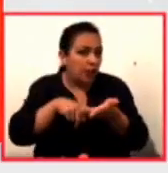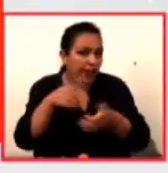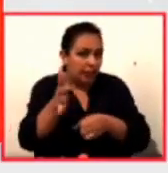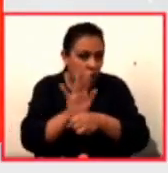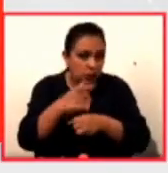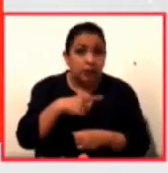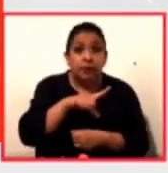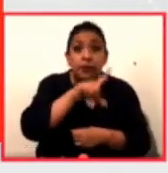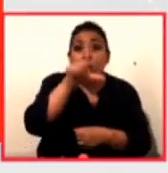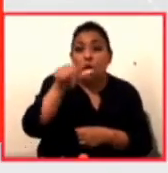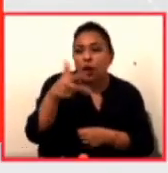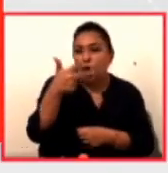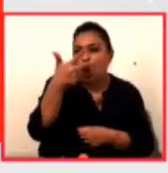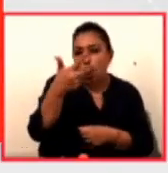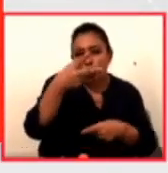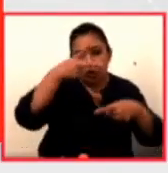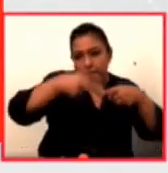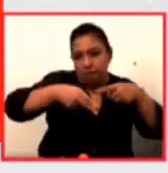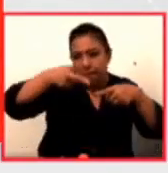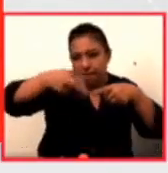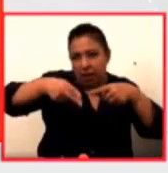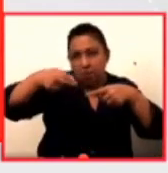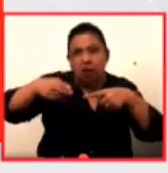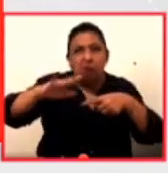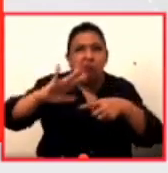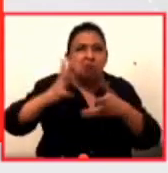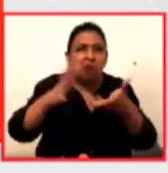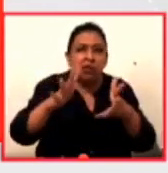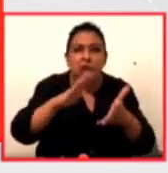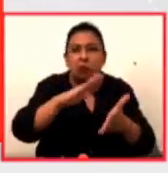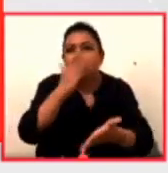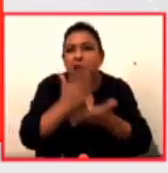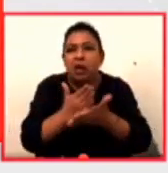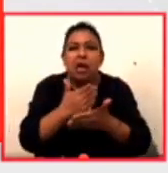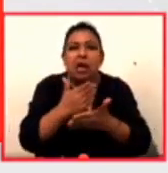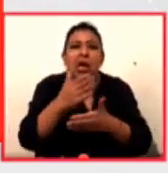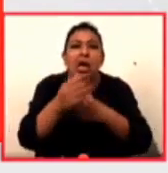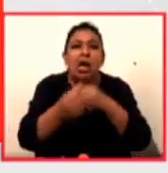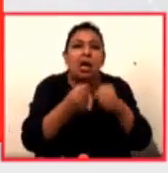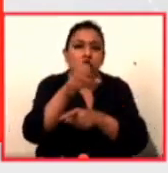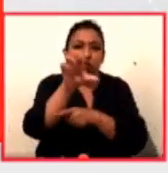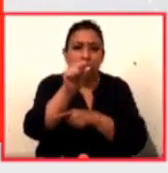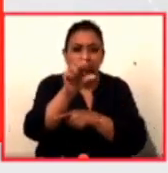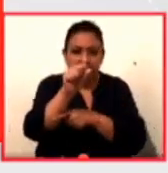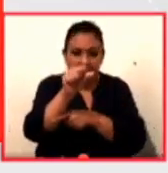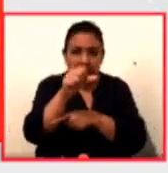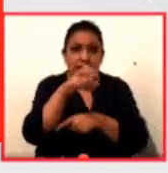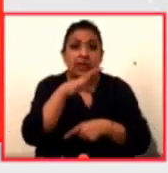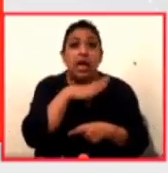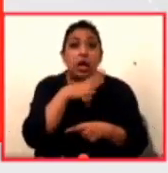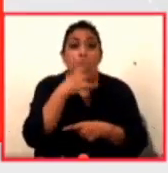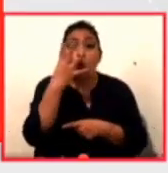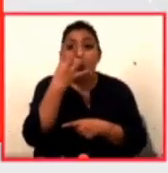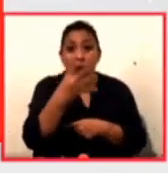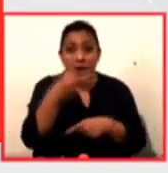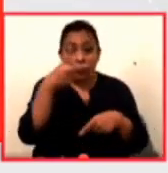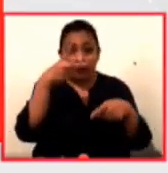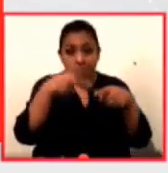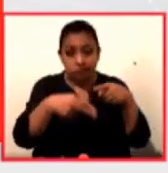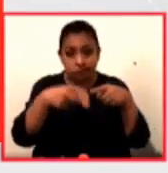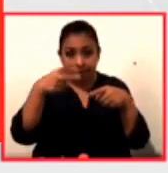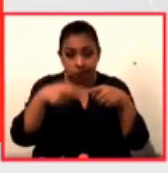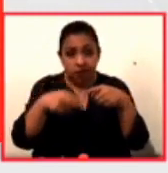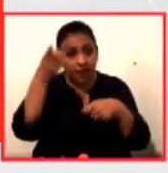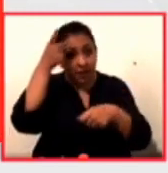capítulos que más o menos van hasta la década del 60. Tenemos cuatro capítulos dirigidos por